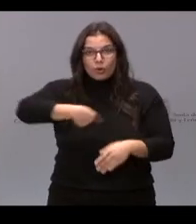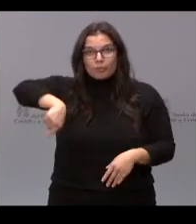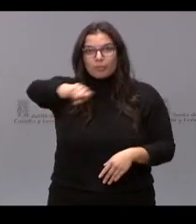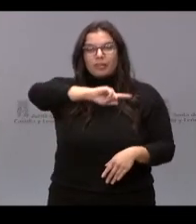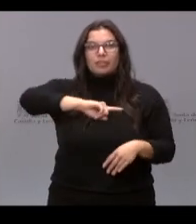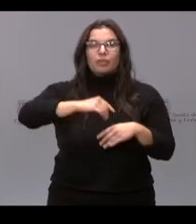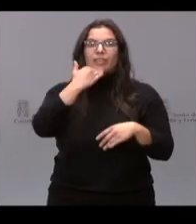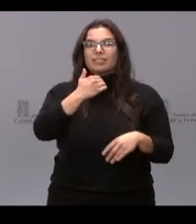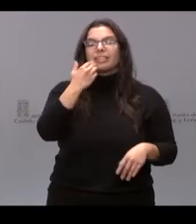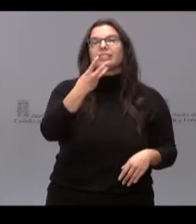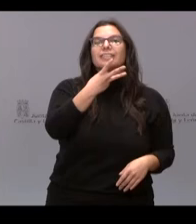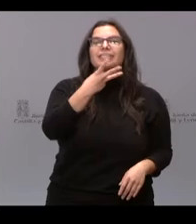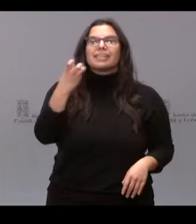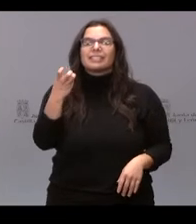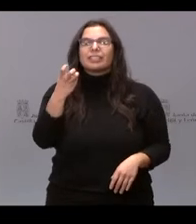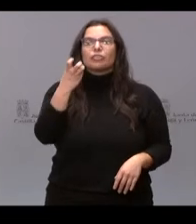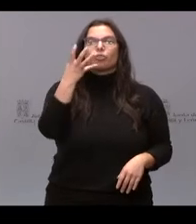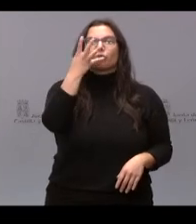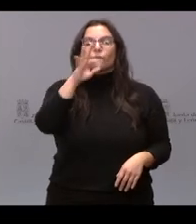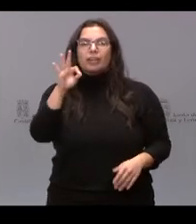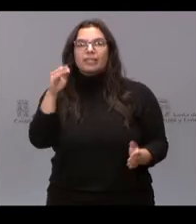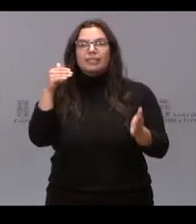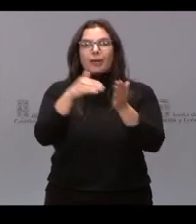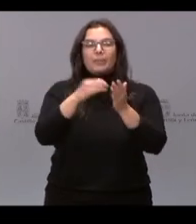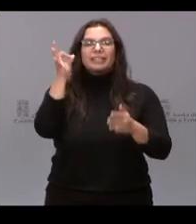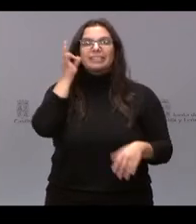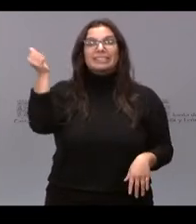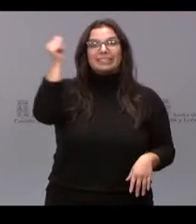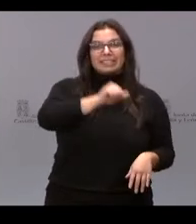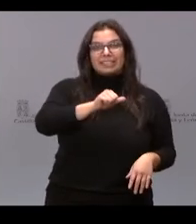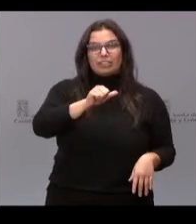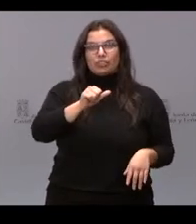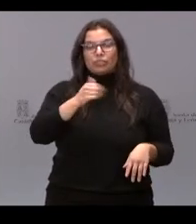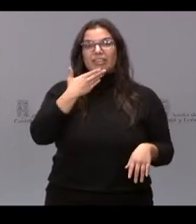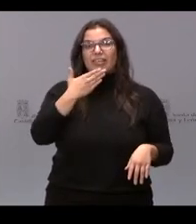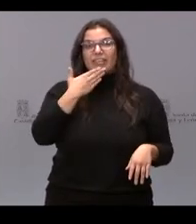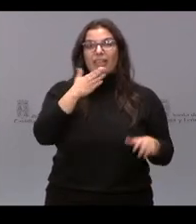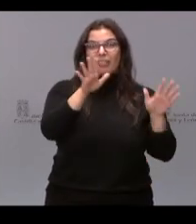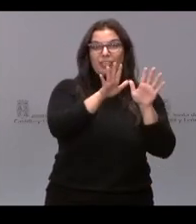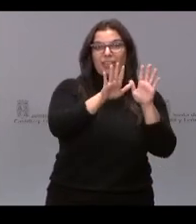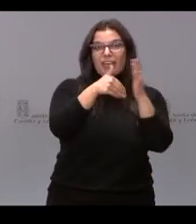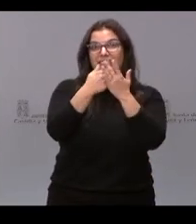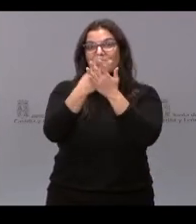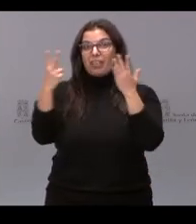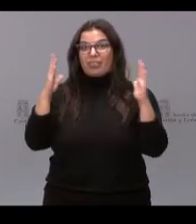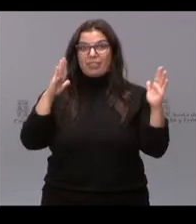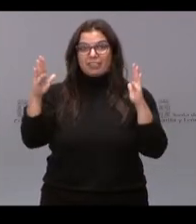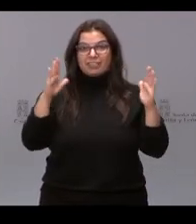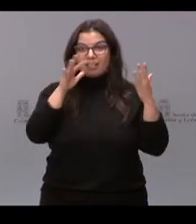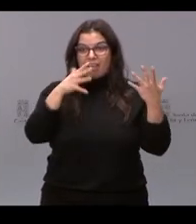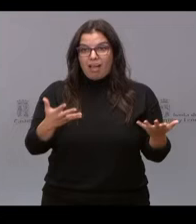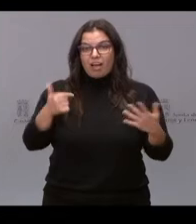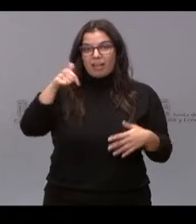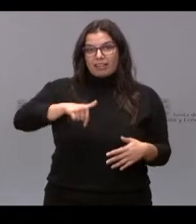hablando de casi 340.000 chicas y chicos de entre 10 y 17 años que hay ahora mismo